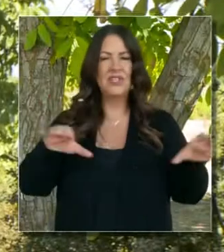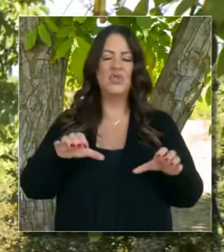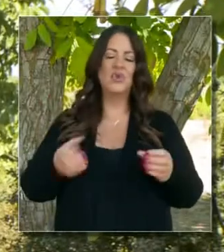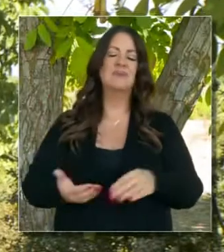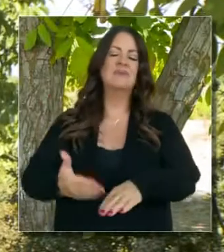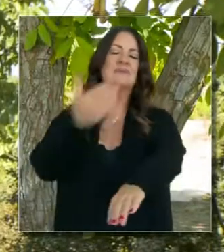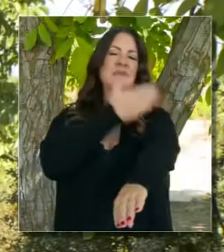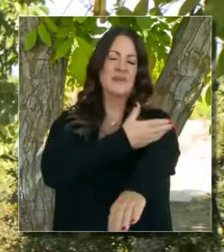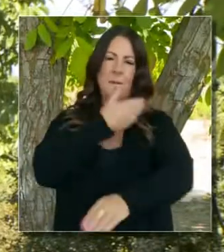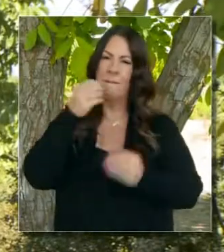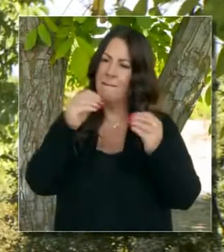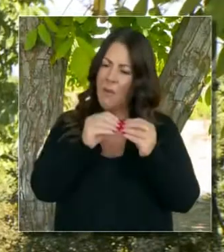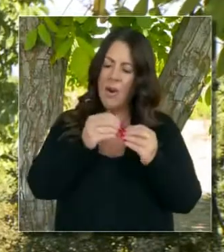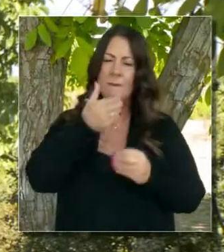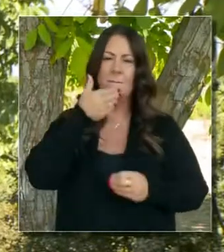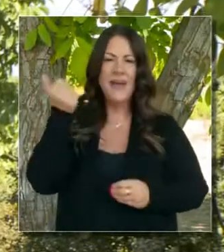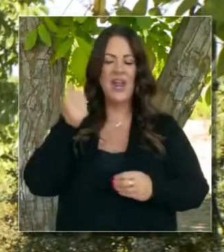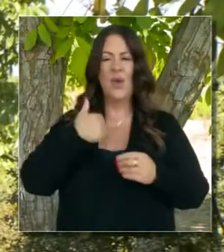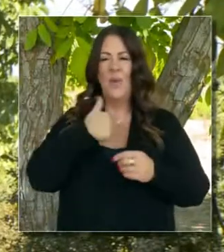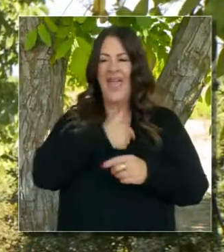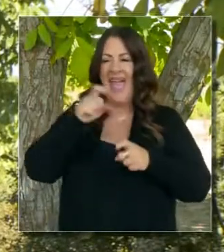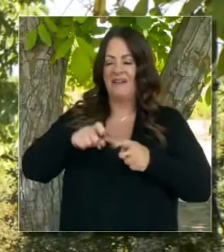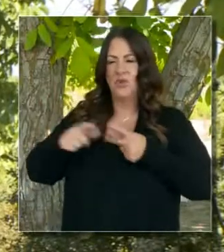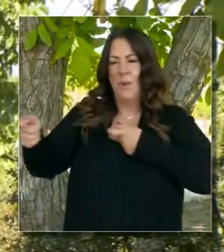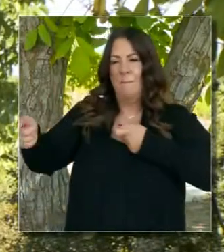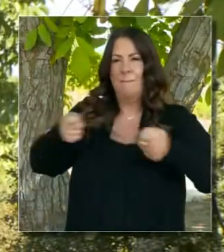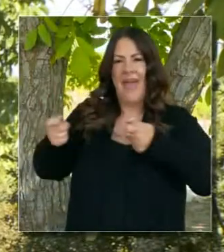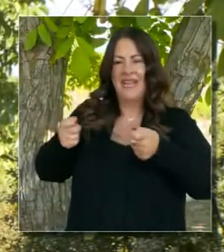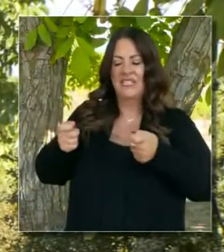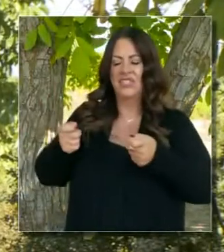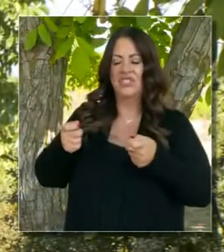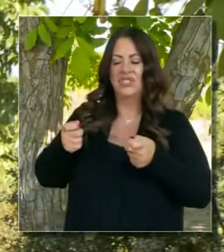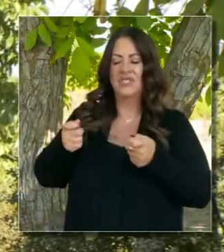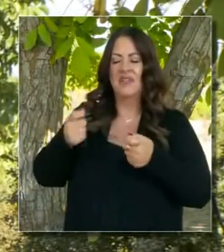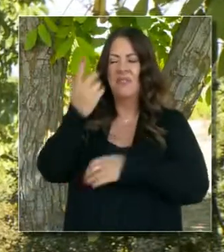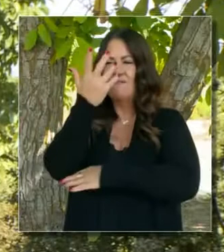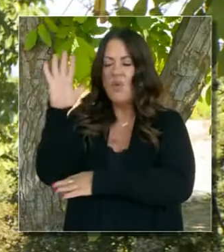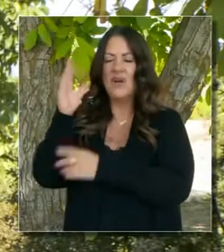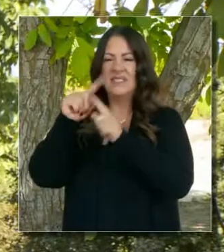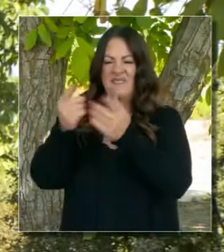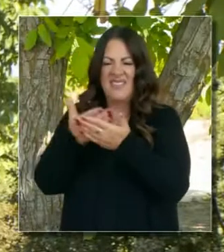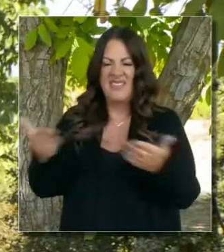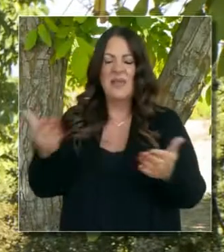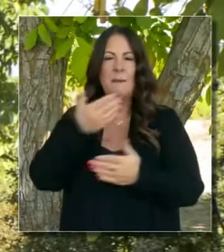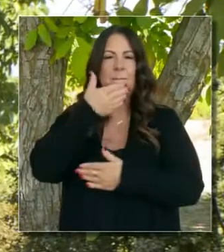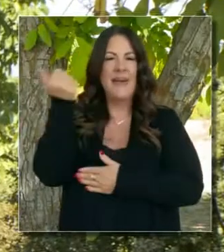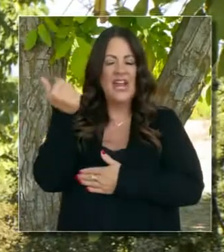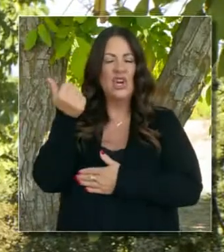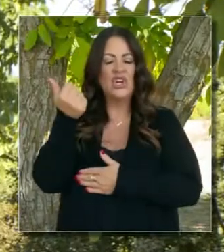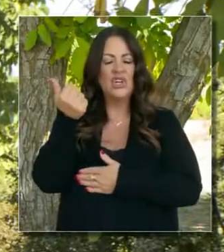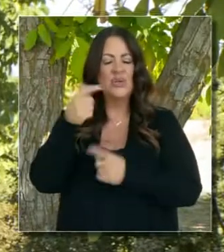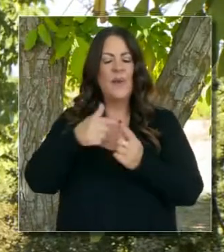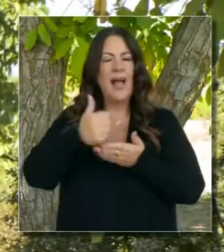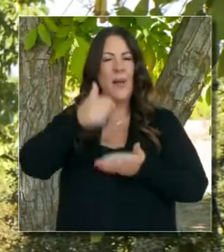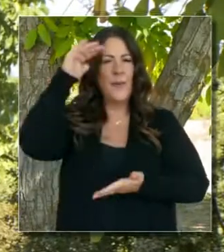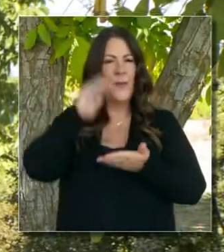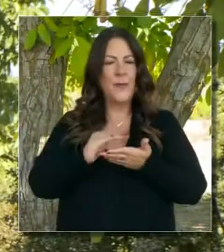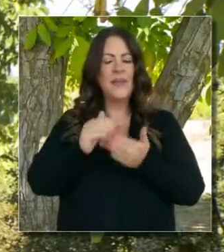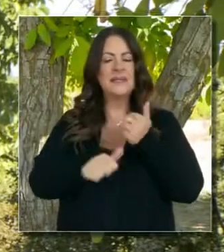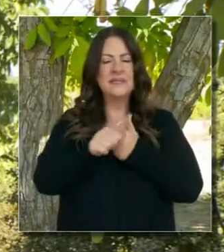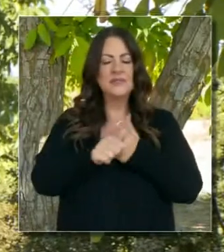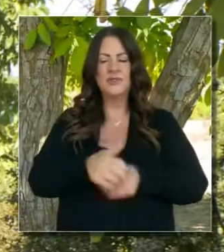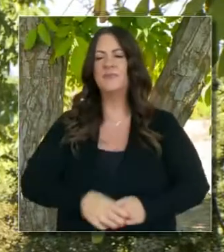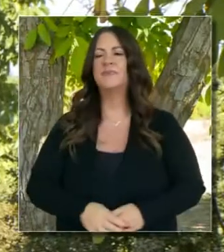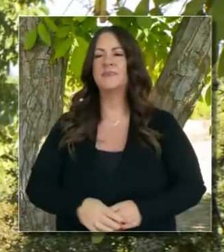que acelerar nuestros esfuerzos en el estado. Tenemos que lograr más y administrar las cosas mejor. Estoy aquí en este lugar sorprendente desde